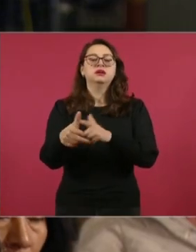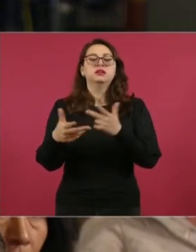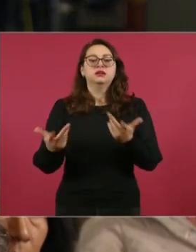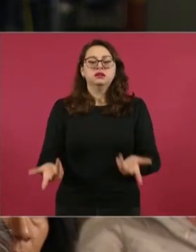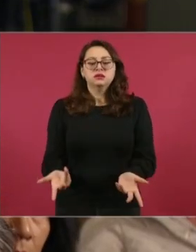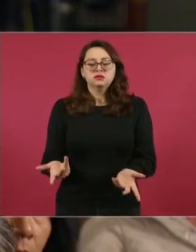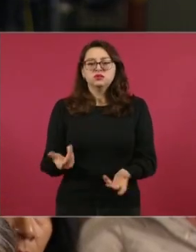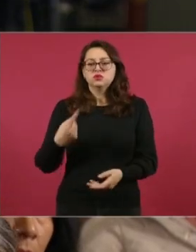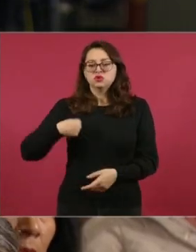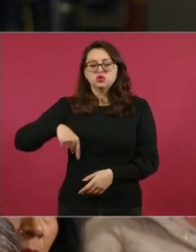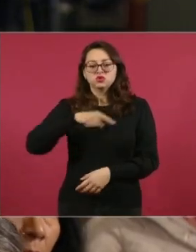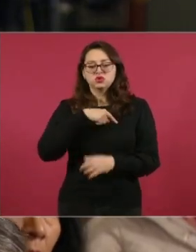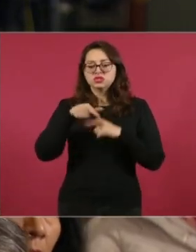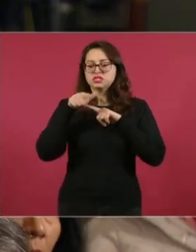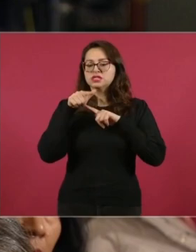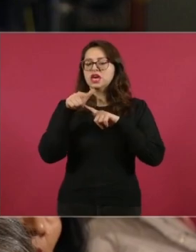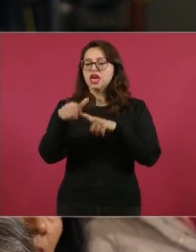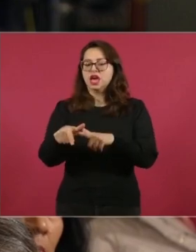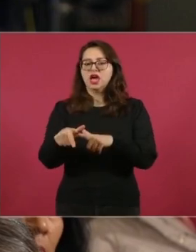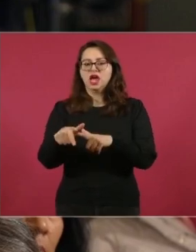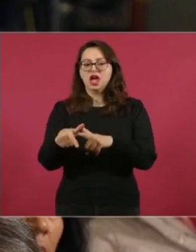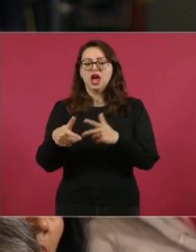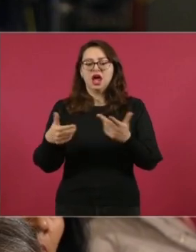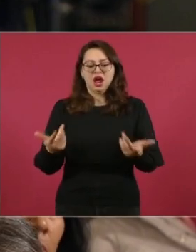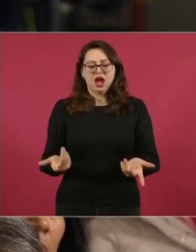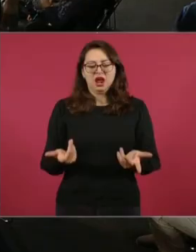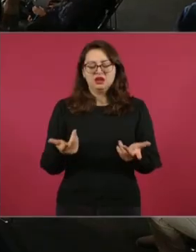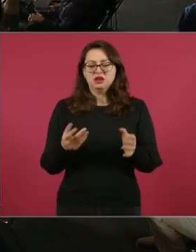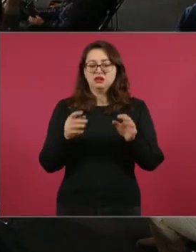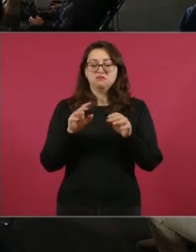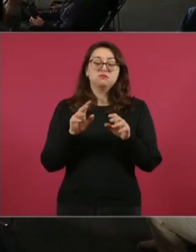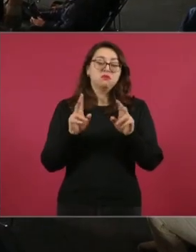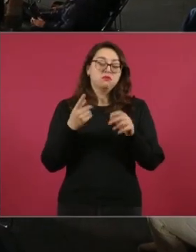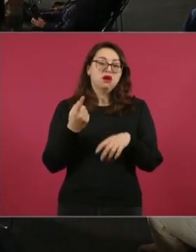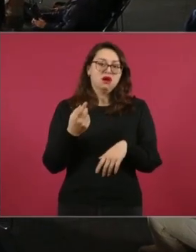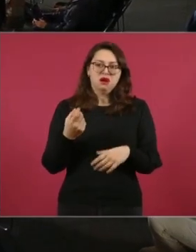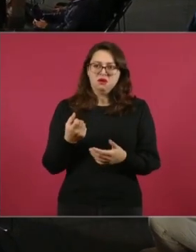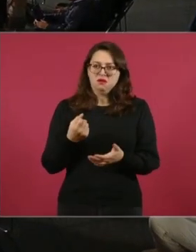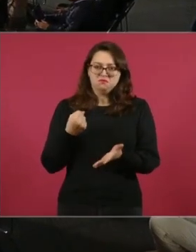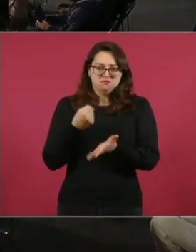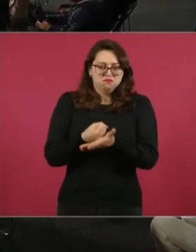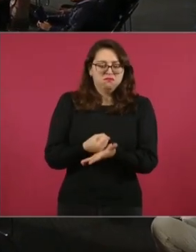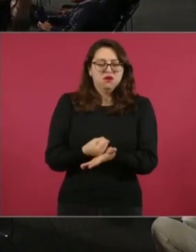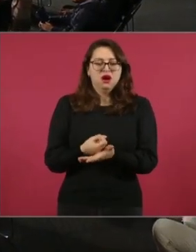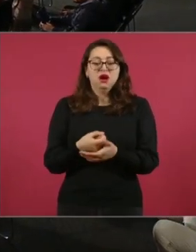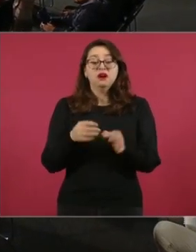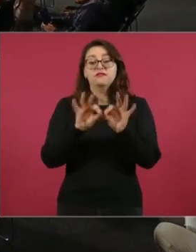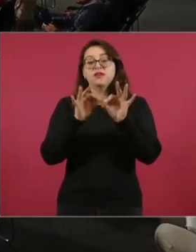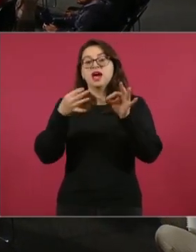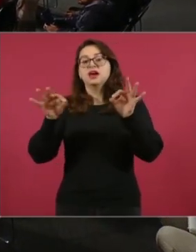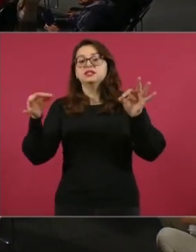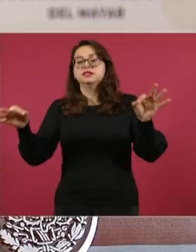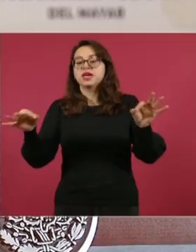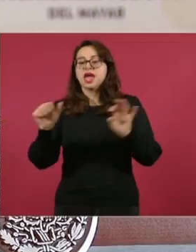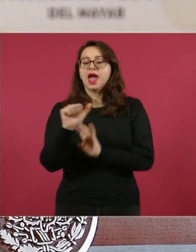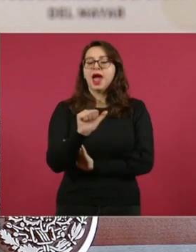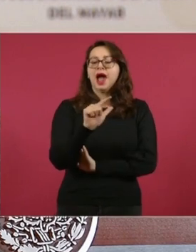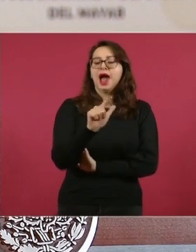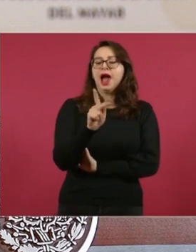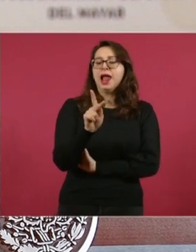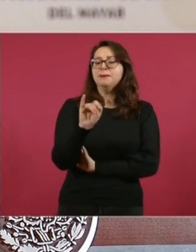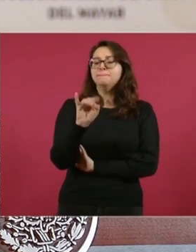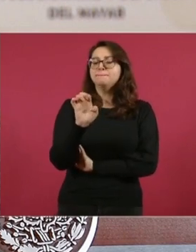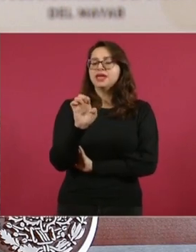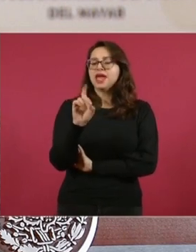cureña y se me llamó la atención, me comentaban que ya conoce usted esta frase. Lo abrazan con afecto y hay un